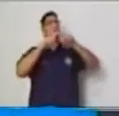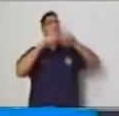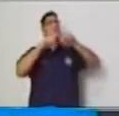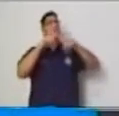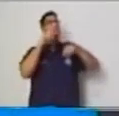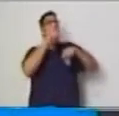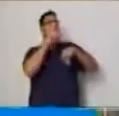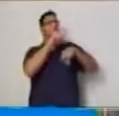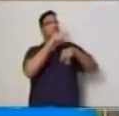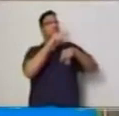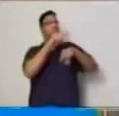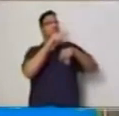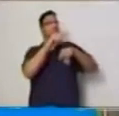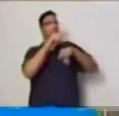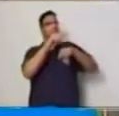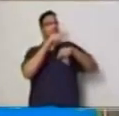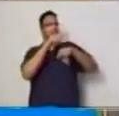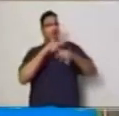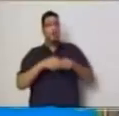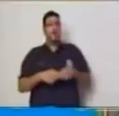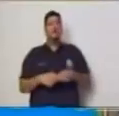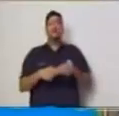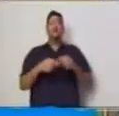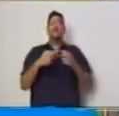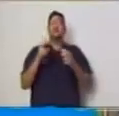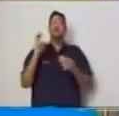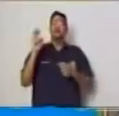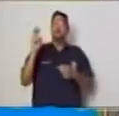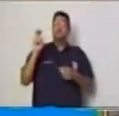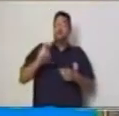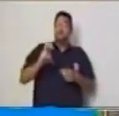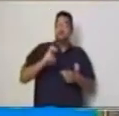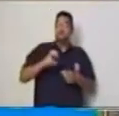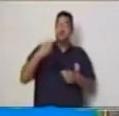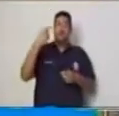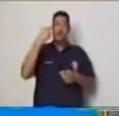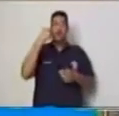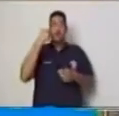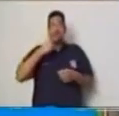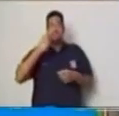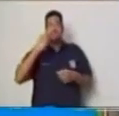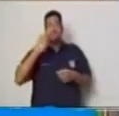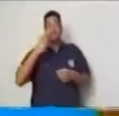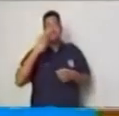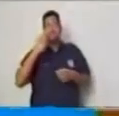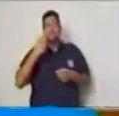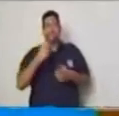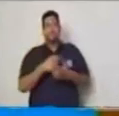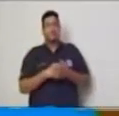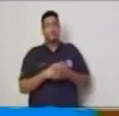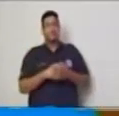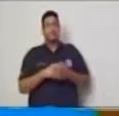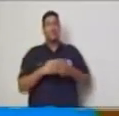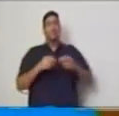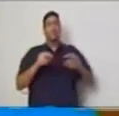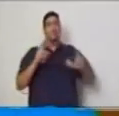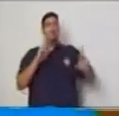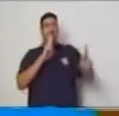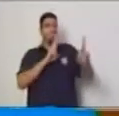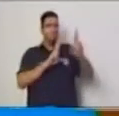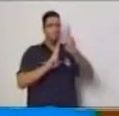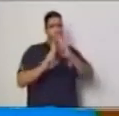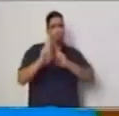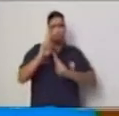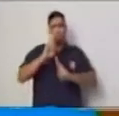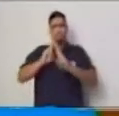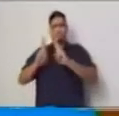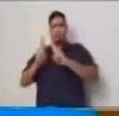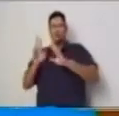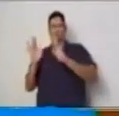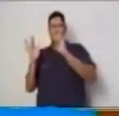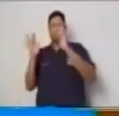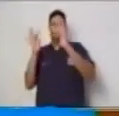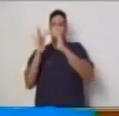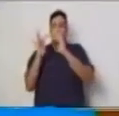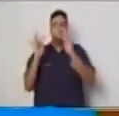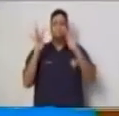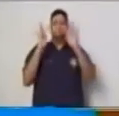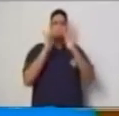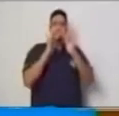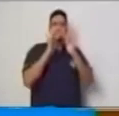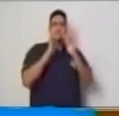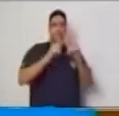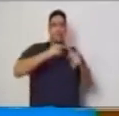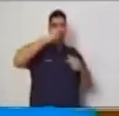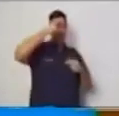la variación que se está dando entre la relación de los días o los años.